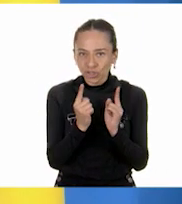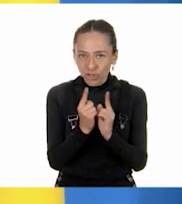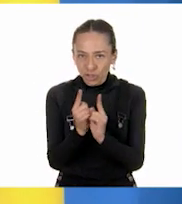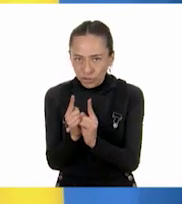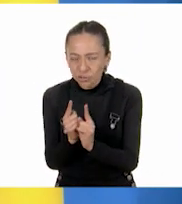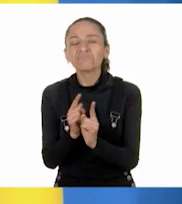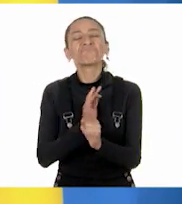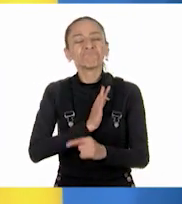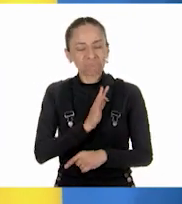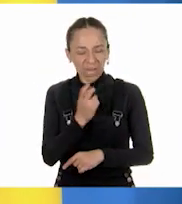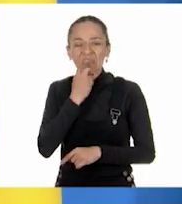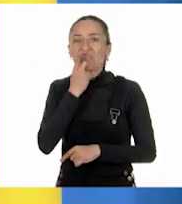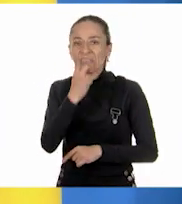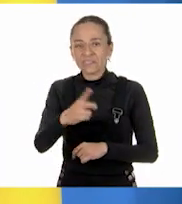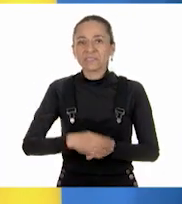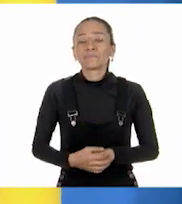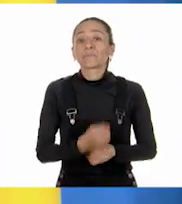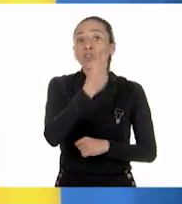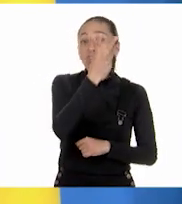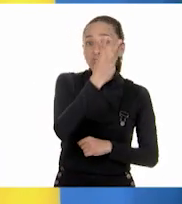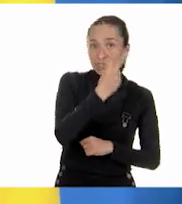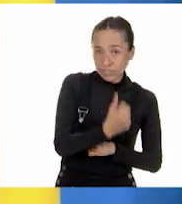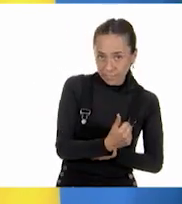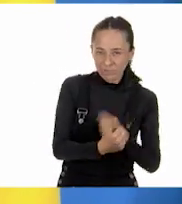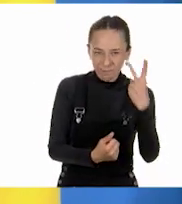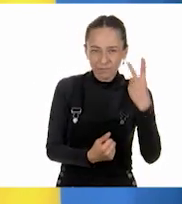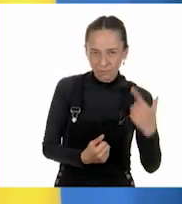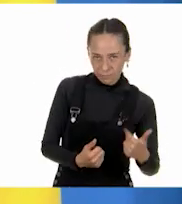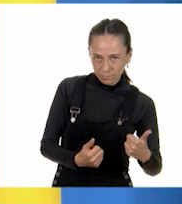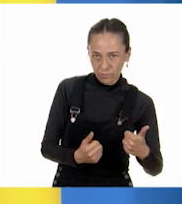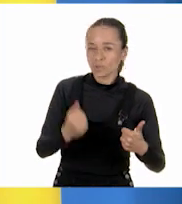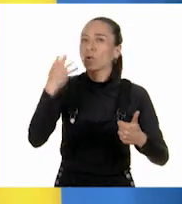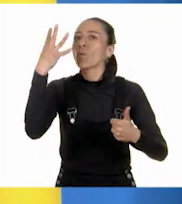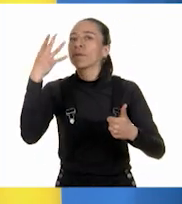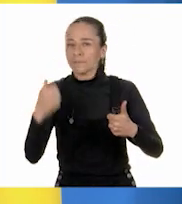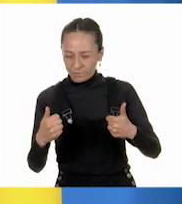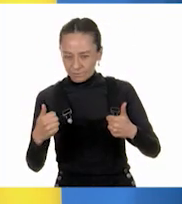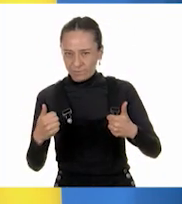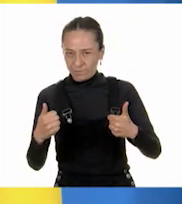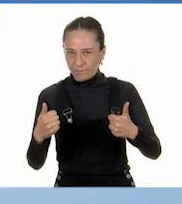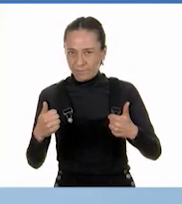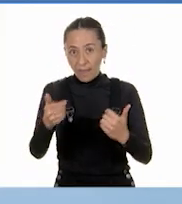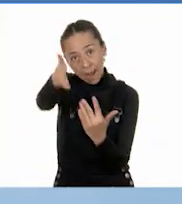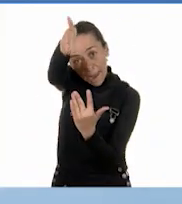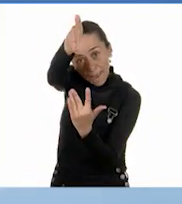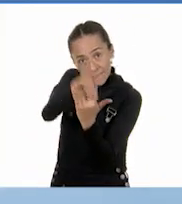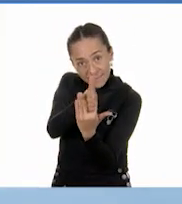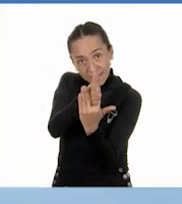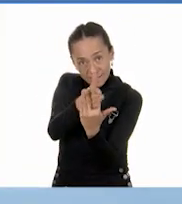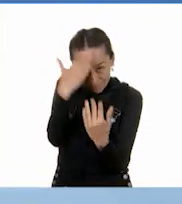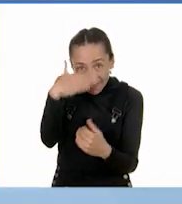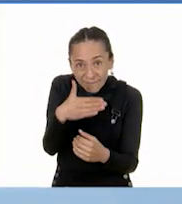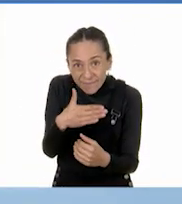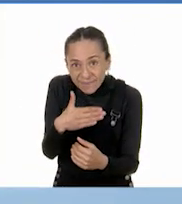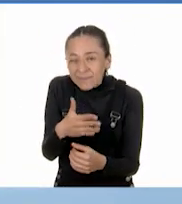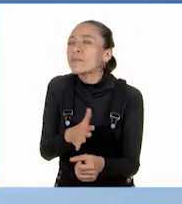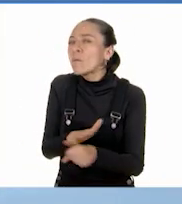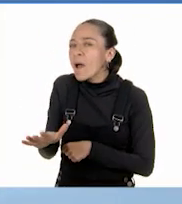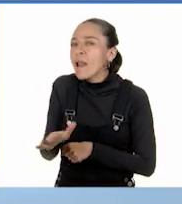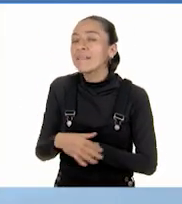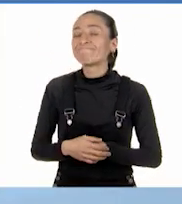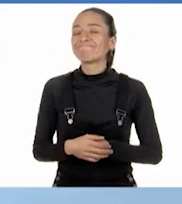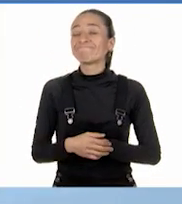mitad entre dos sextos y cuatro sextos es adivinen qué. Tres sextos.